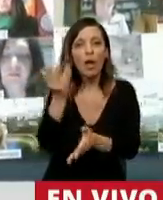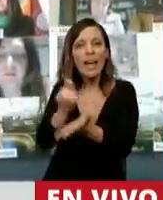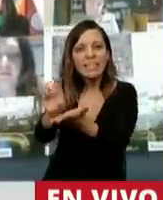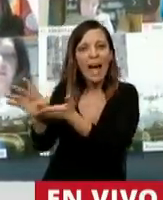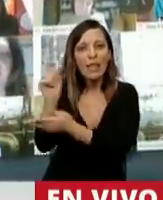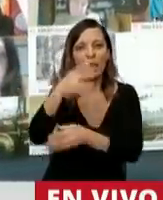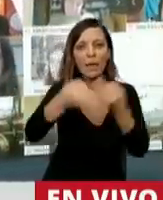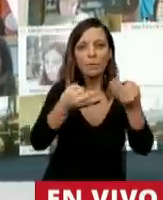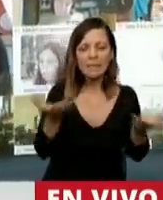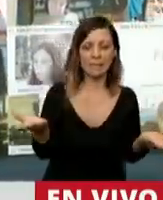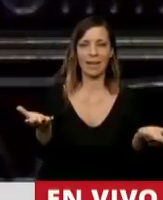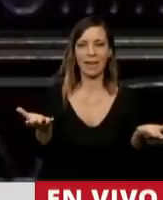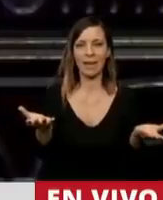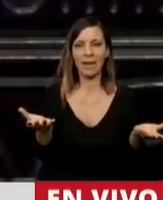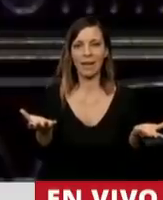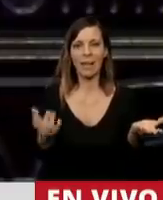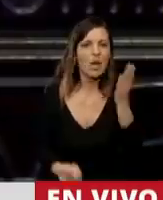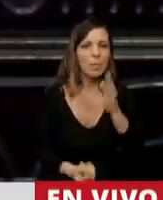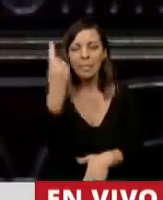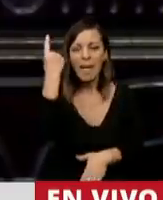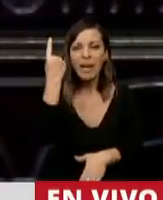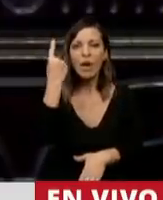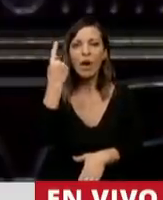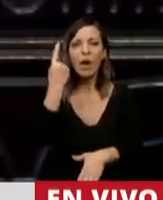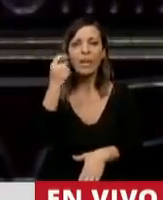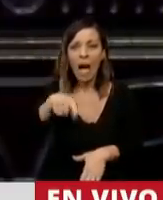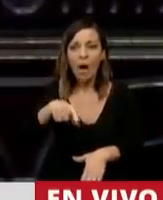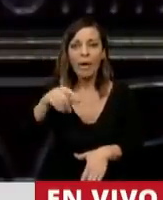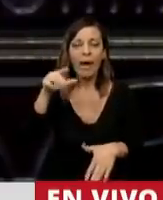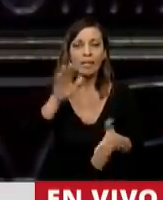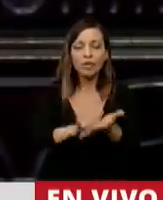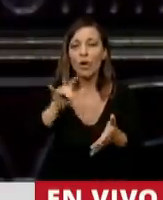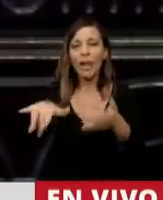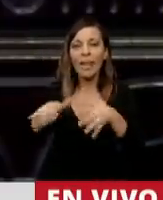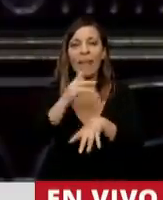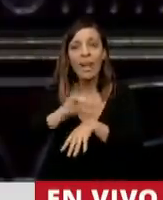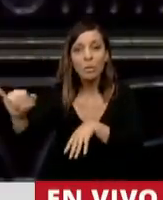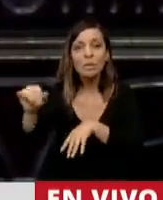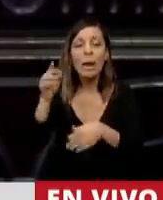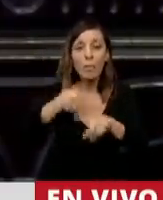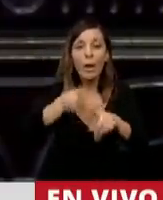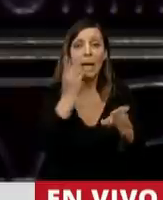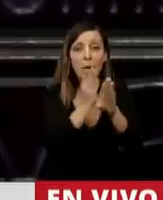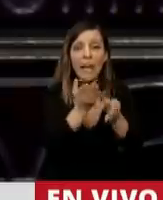judicial. Y que lo primero, que está atravesando ahora como denuncia es nuevamente espionaje.